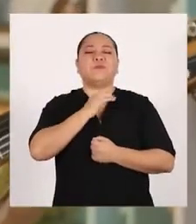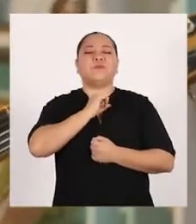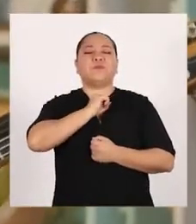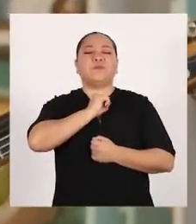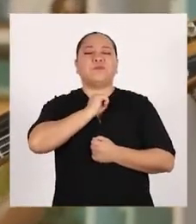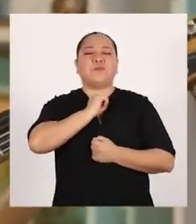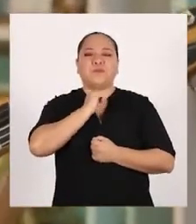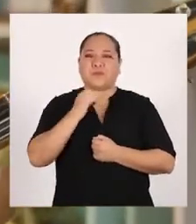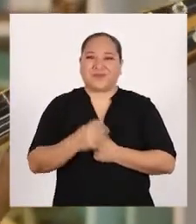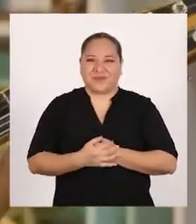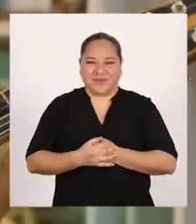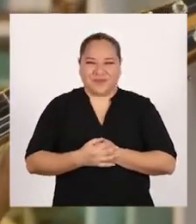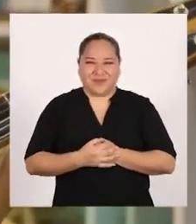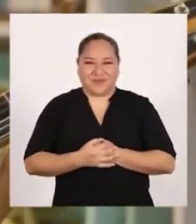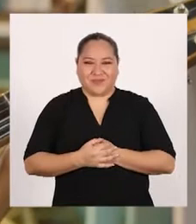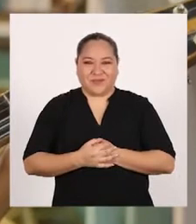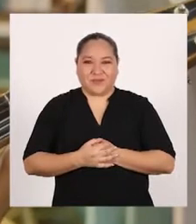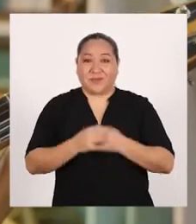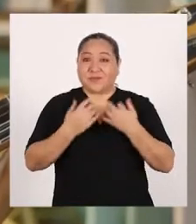¡Oh!